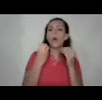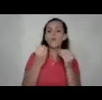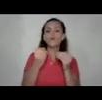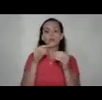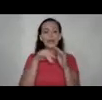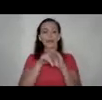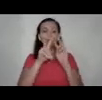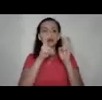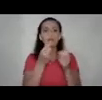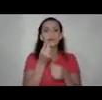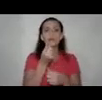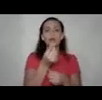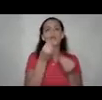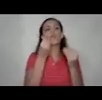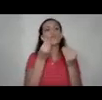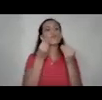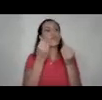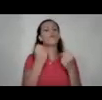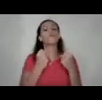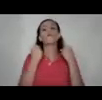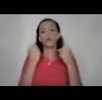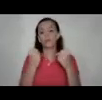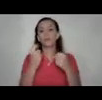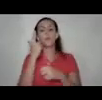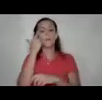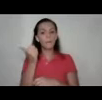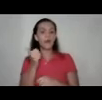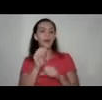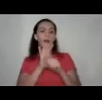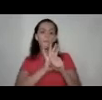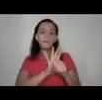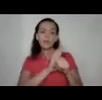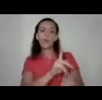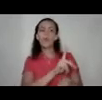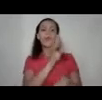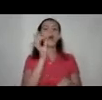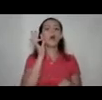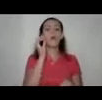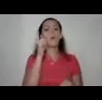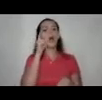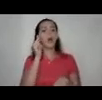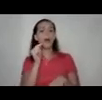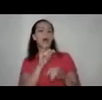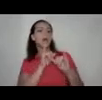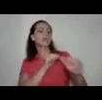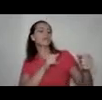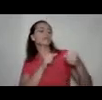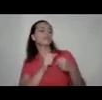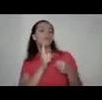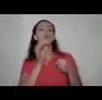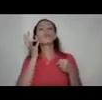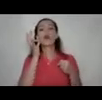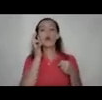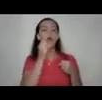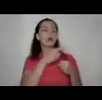tema del dinero como un tema muy muy fuerte para presionar a una mujer, para mantener a una mujer en